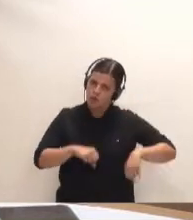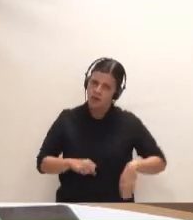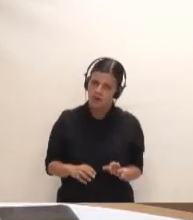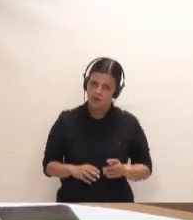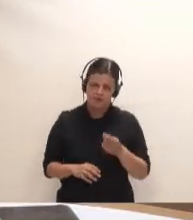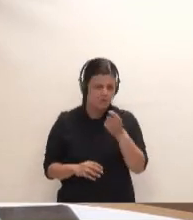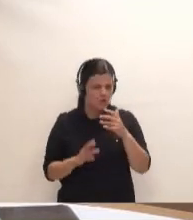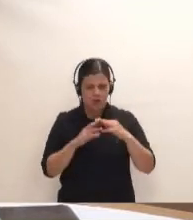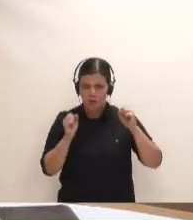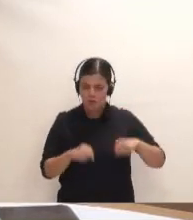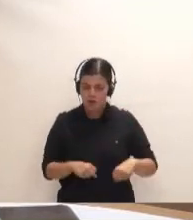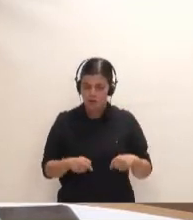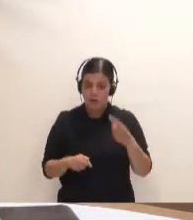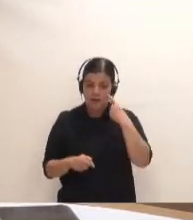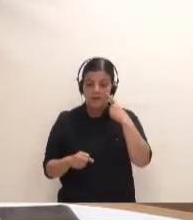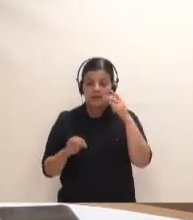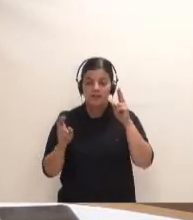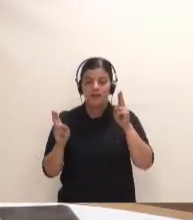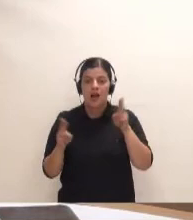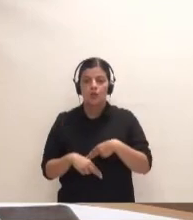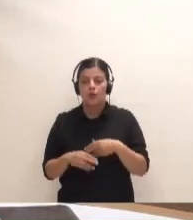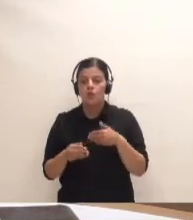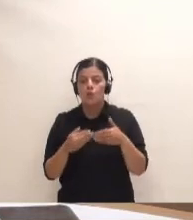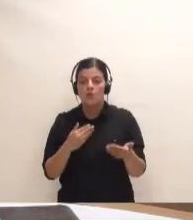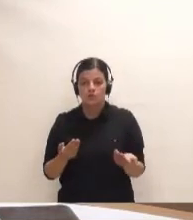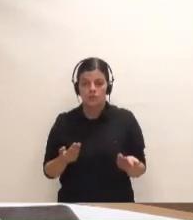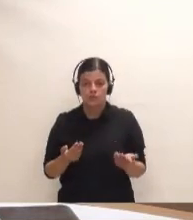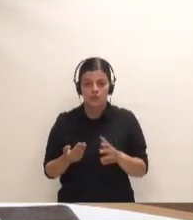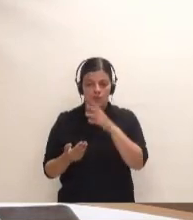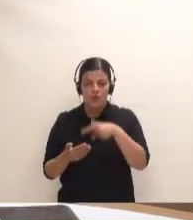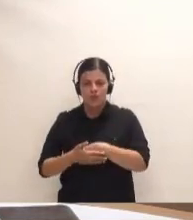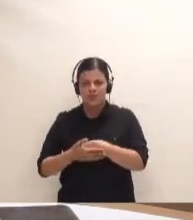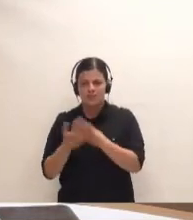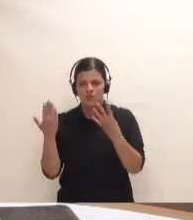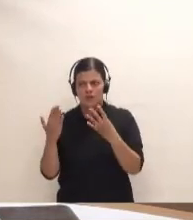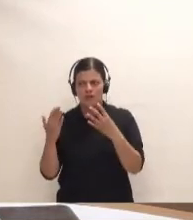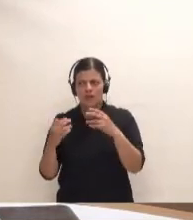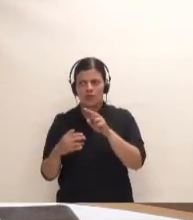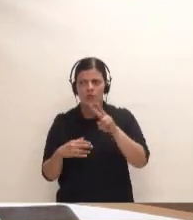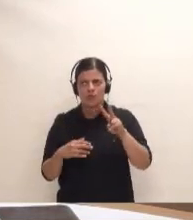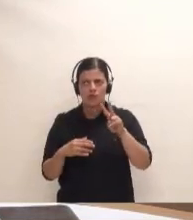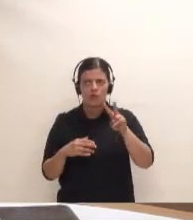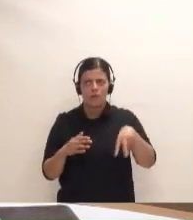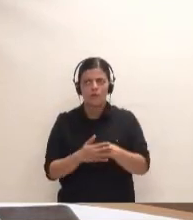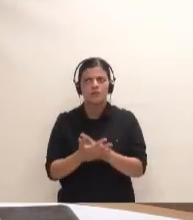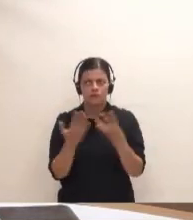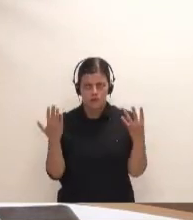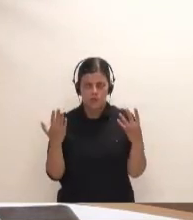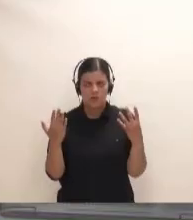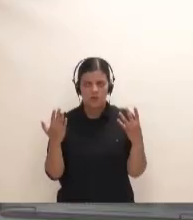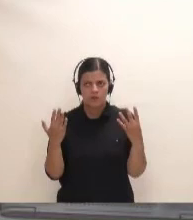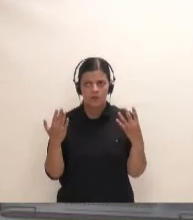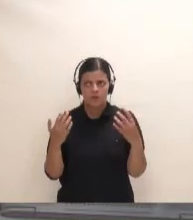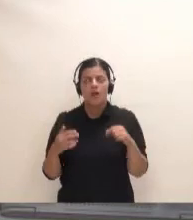Un poquito de acuerdo respecto a cuándo caduca. Porque el 19 del 12 del 2019, el